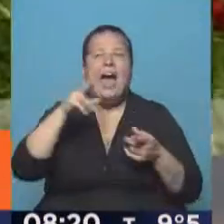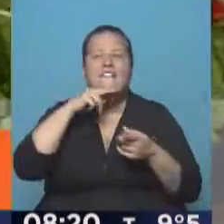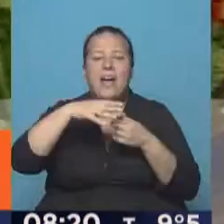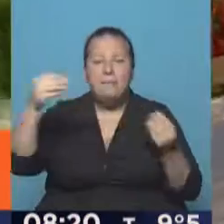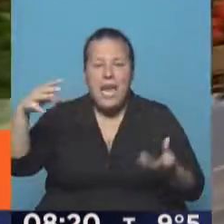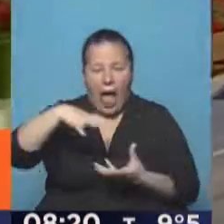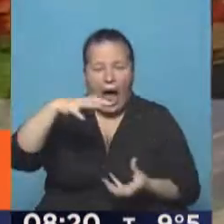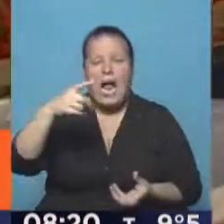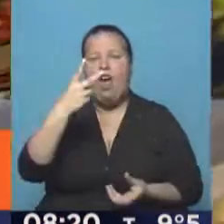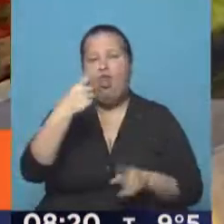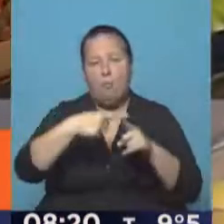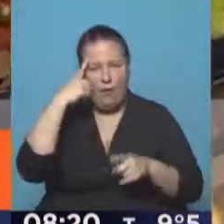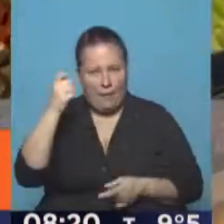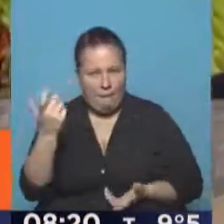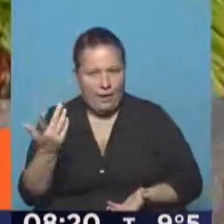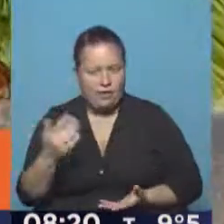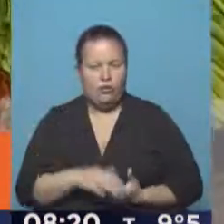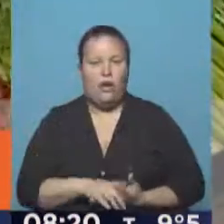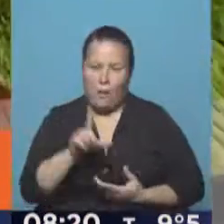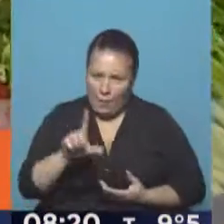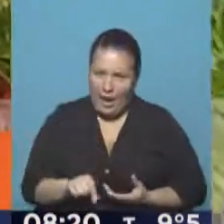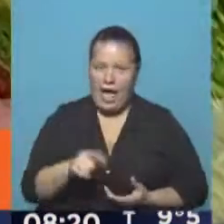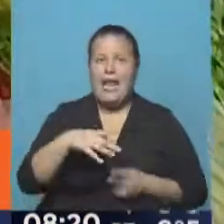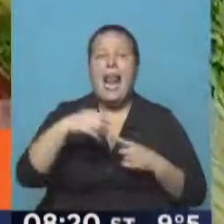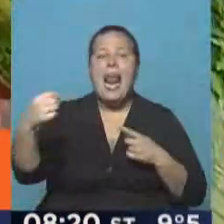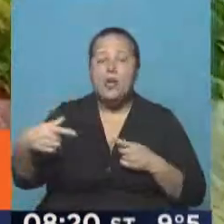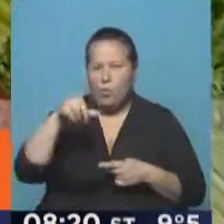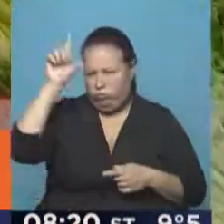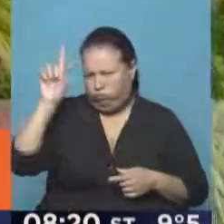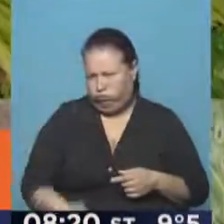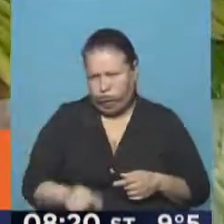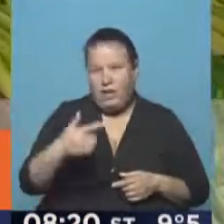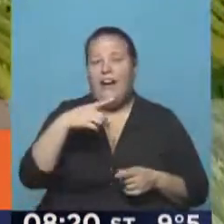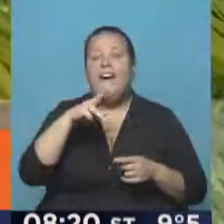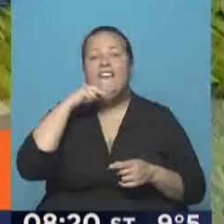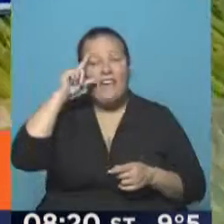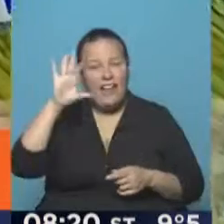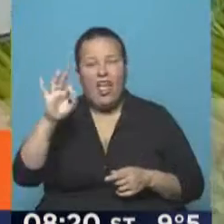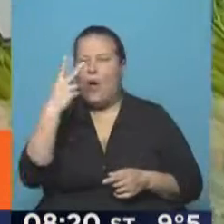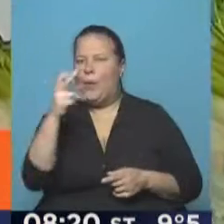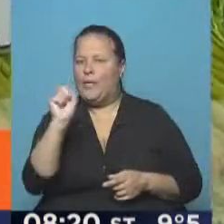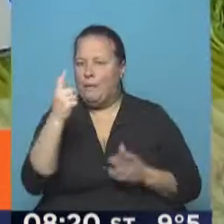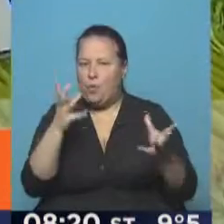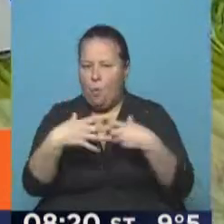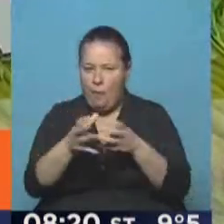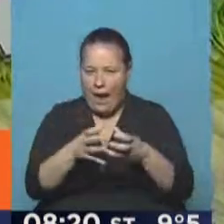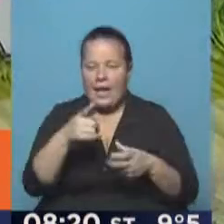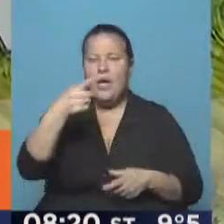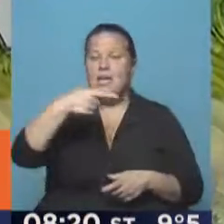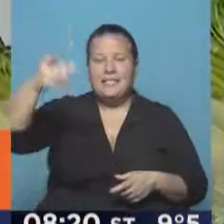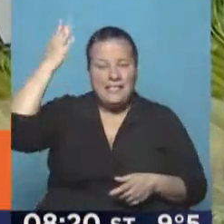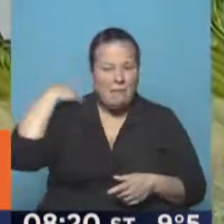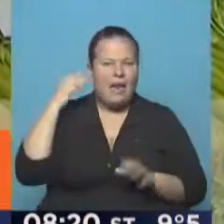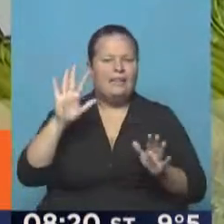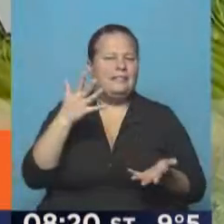en la época de la espinaca, vale dos por diez. Es barato, la lechuga bajó una banda, el verdeo, el verdeo vale 20 pesos el paquete. La semana pasada